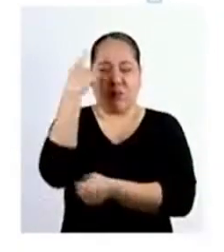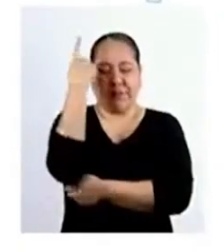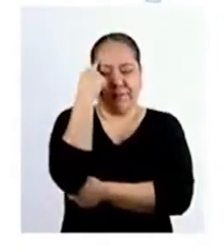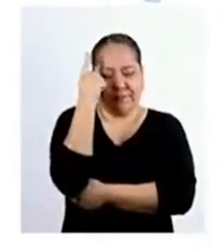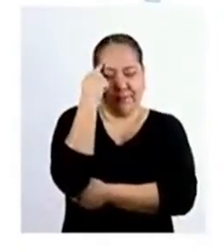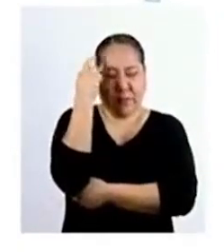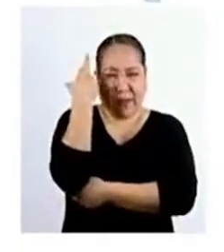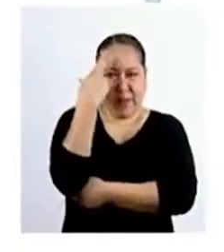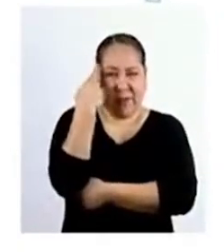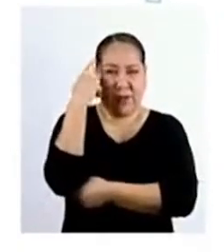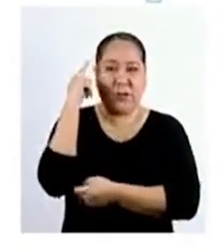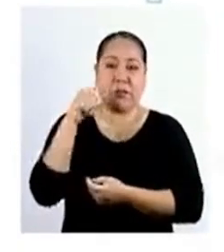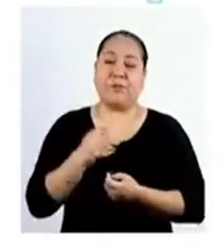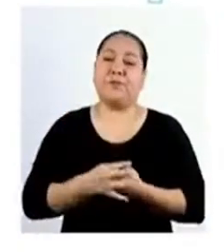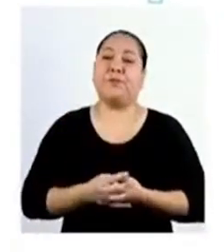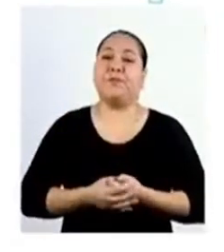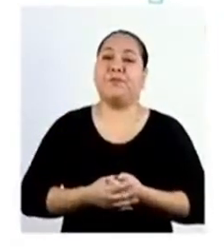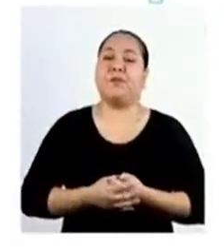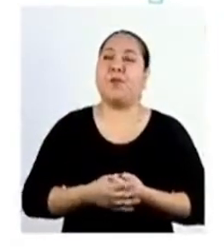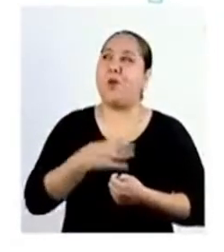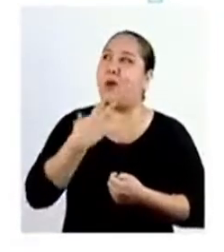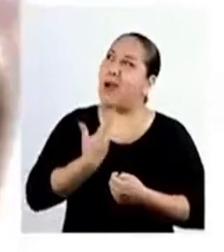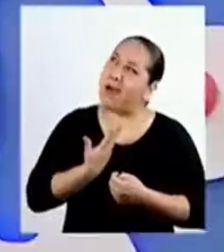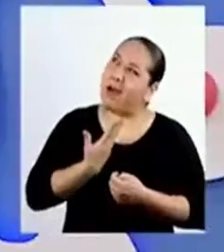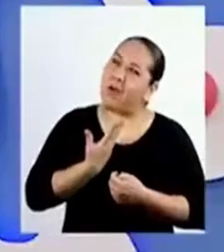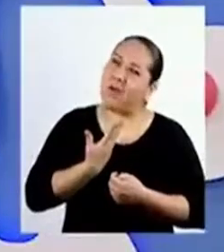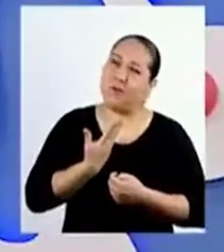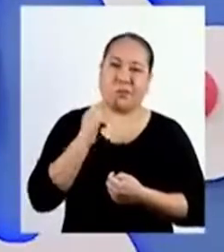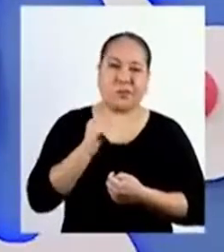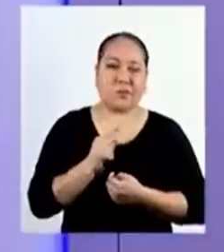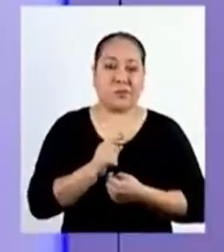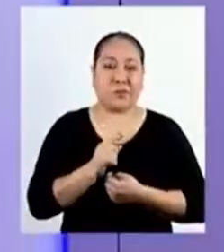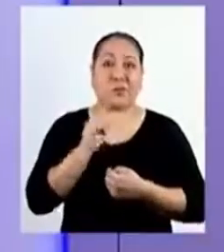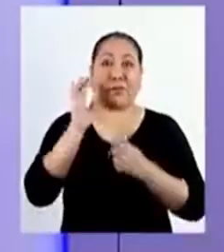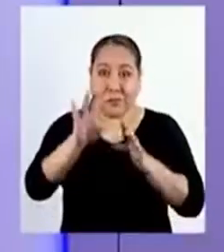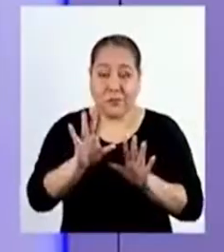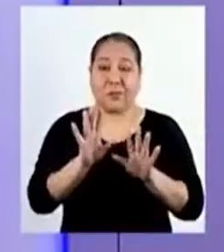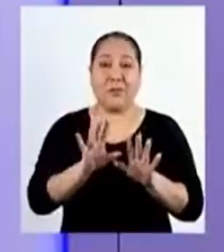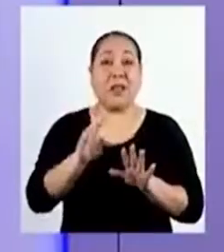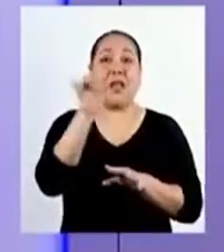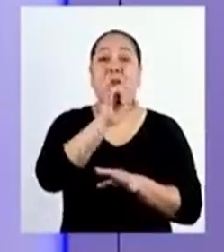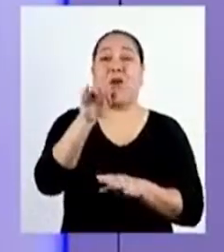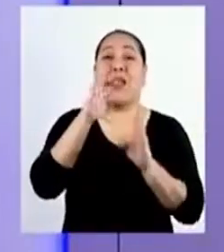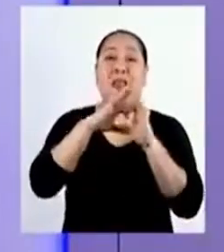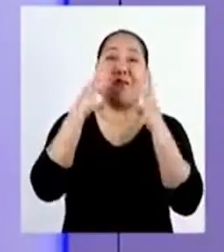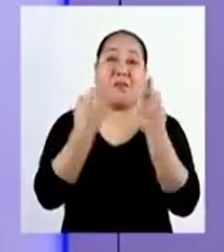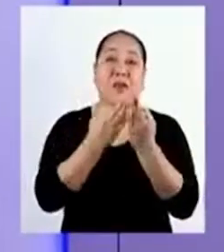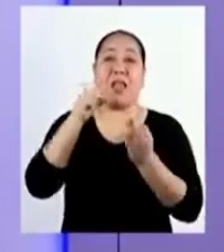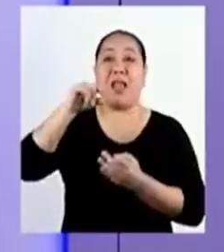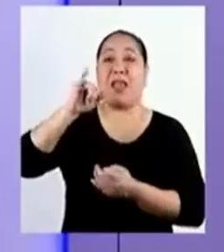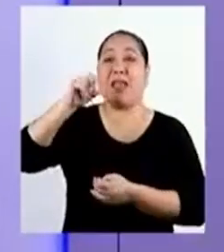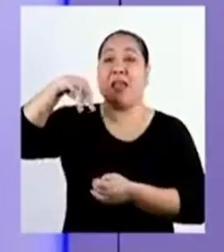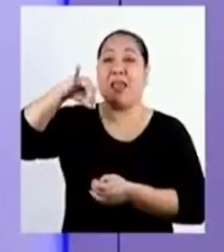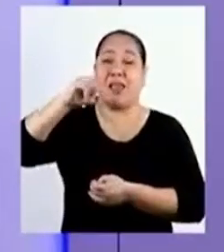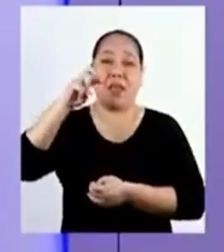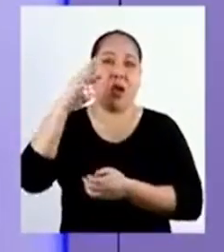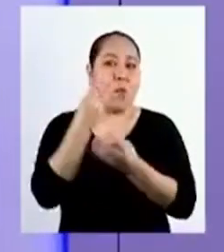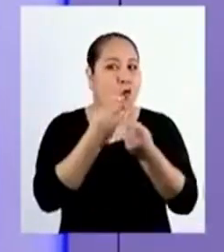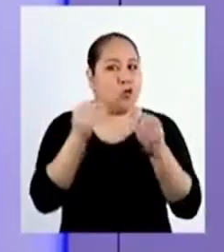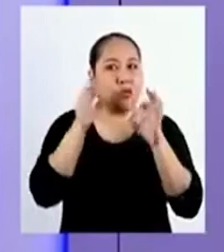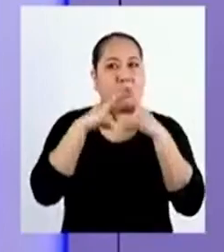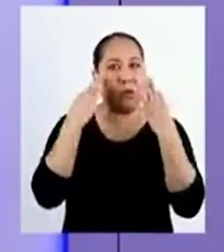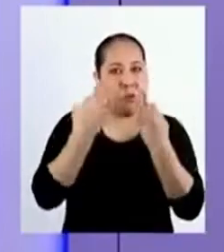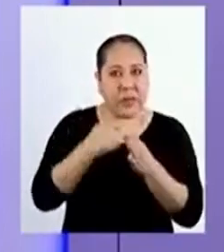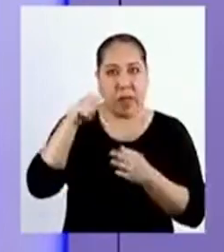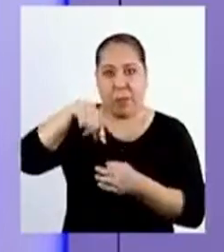me quedé reflexionando sobre ello. ¡Wow! Al igual que la familia de Yanina, muchas familias